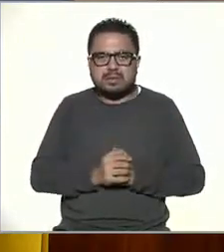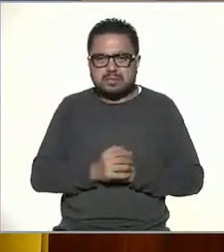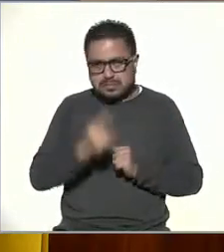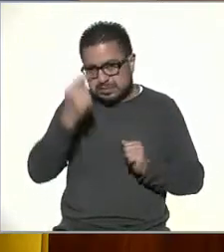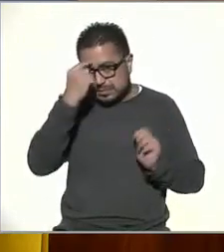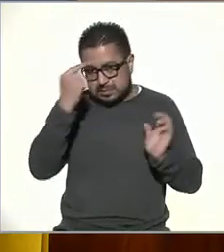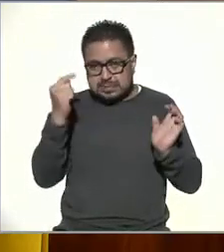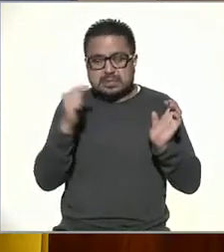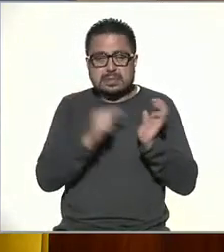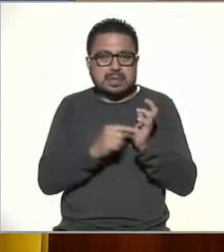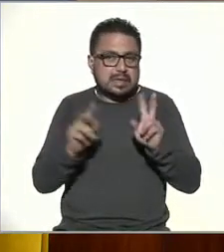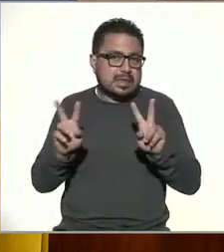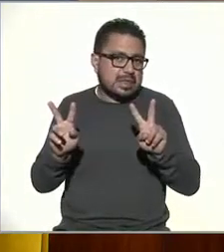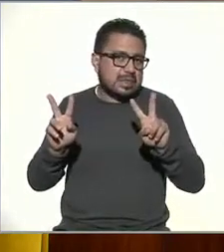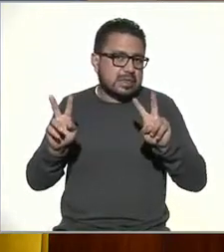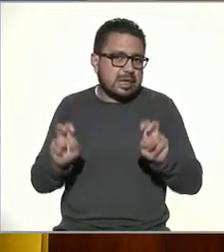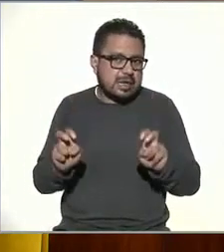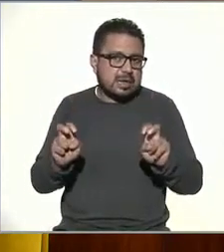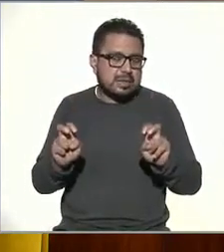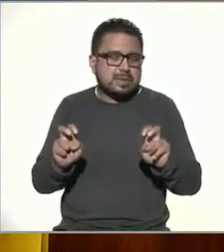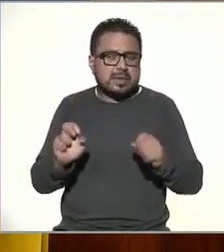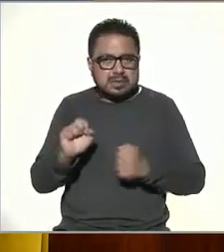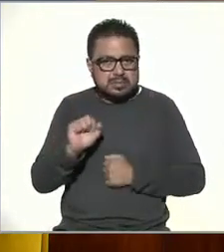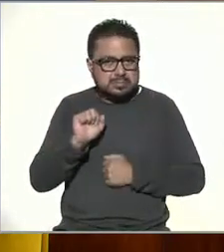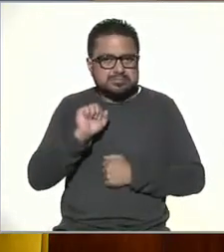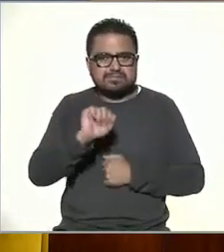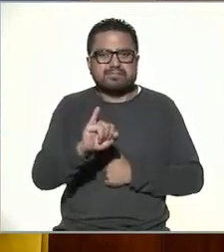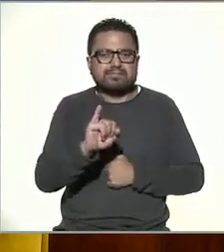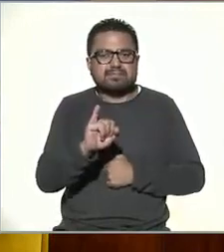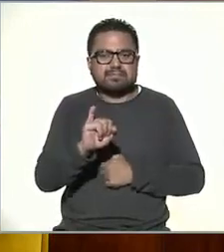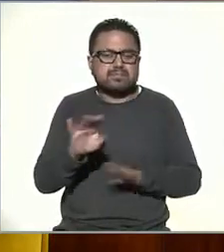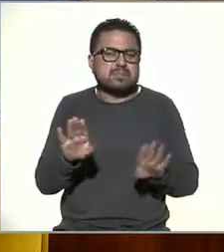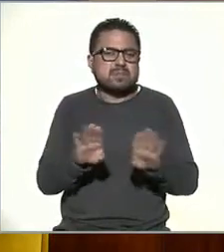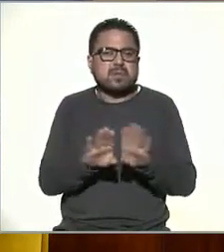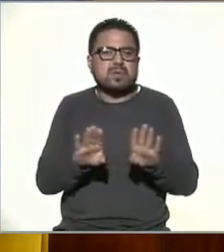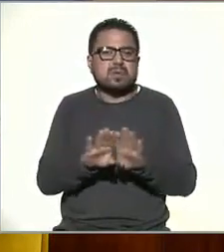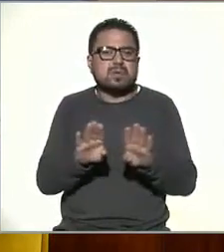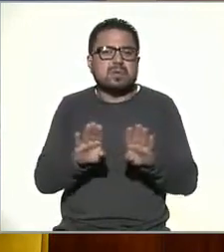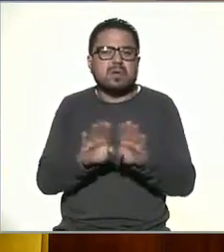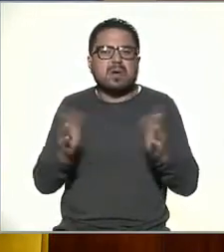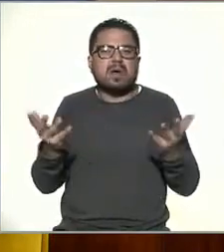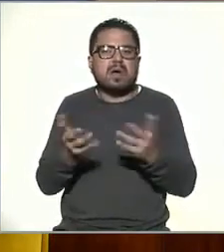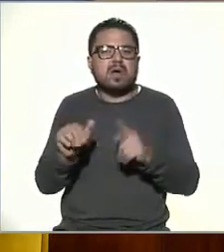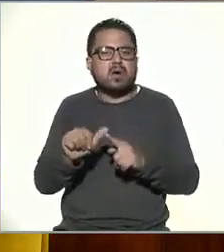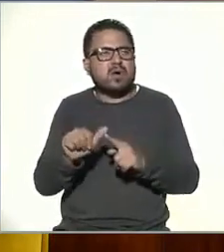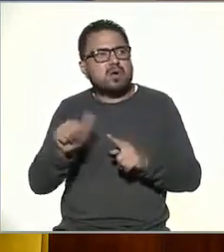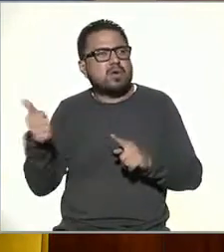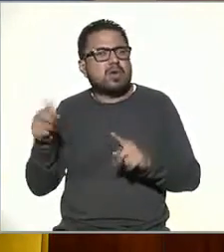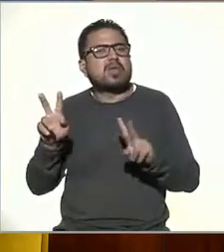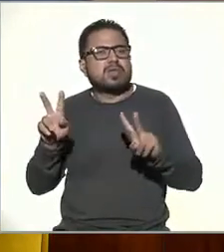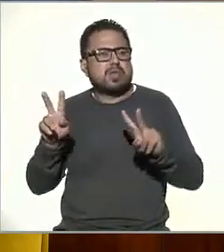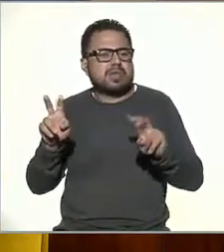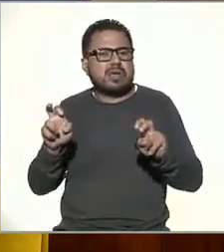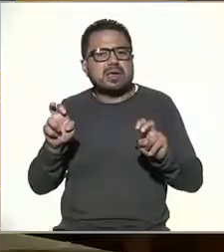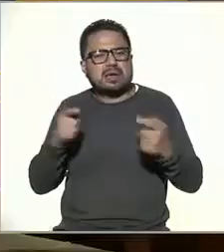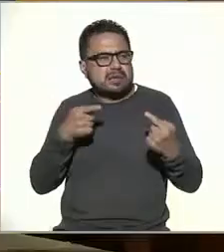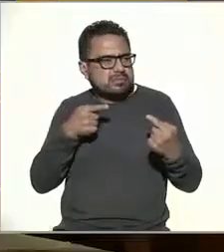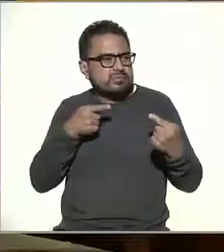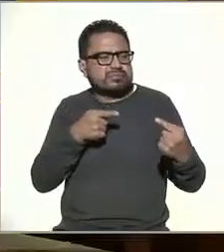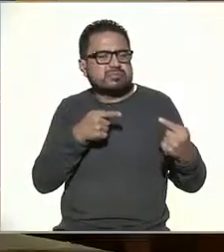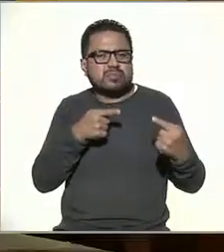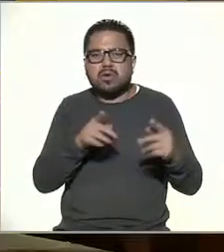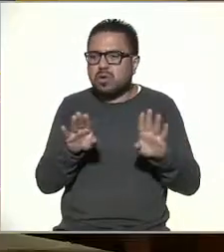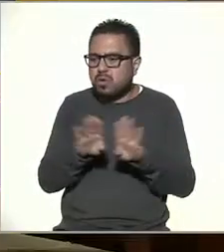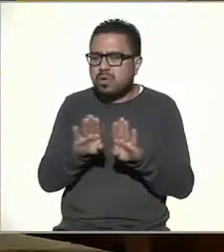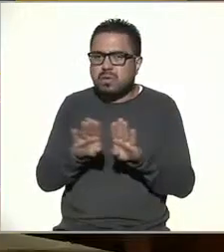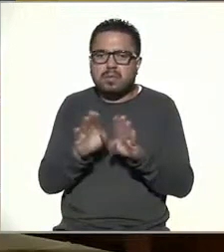creo que el tema sí es cómo hacerle, o otro tema más bien a discutir, es